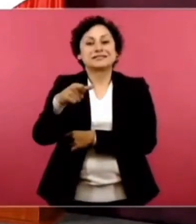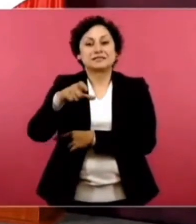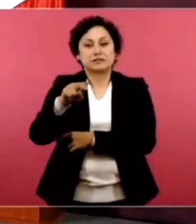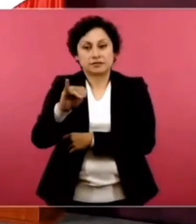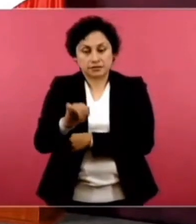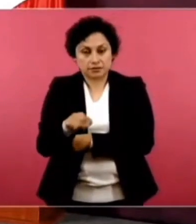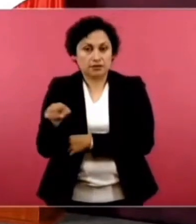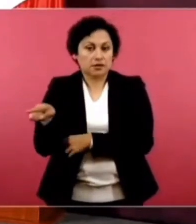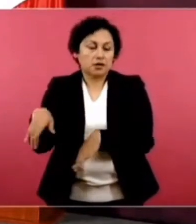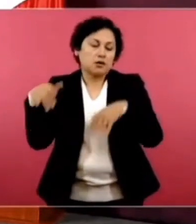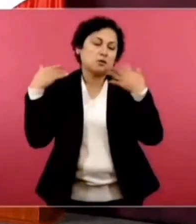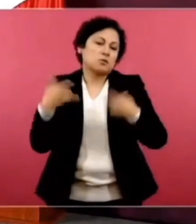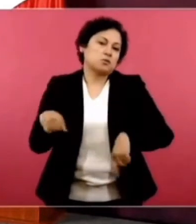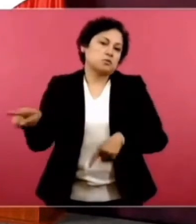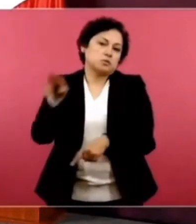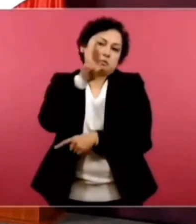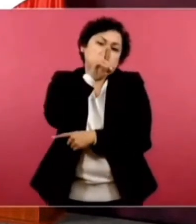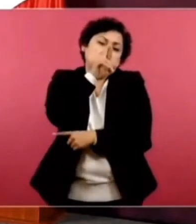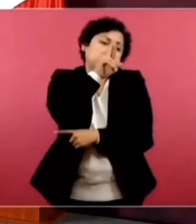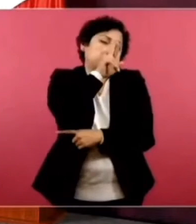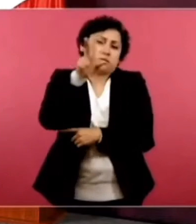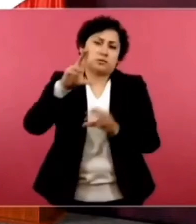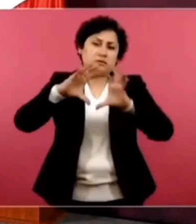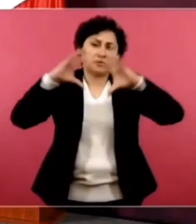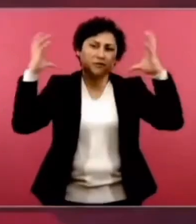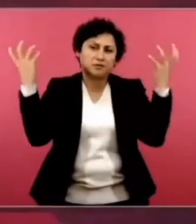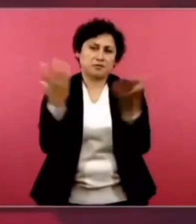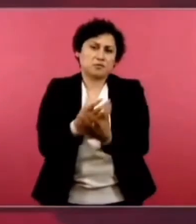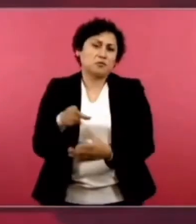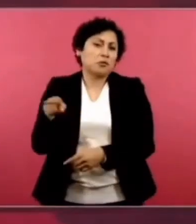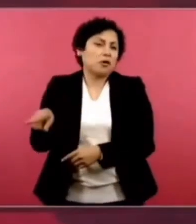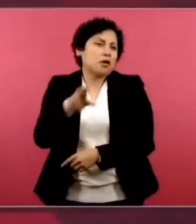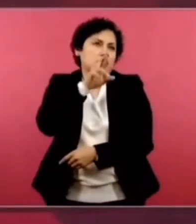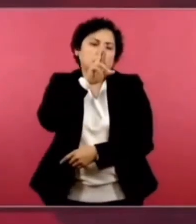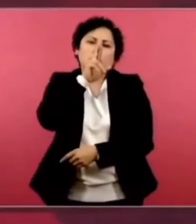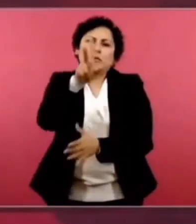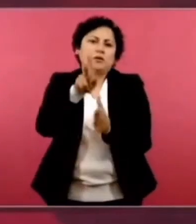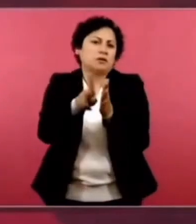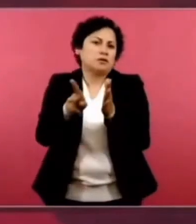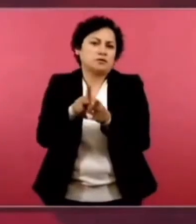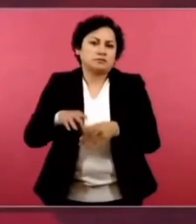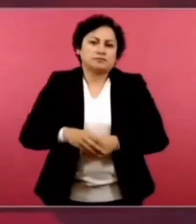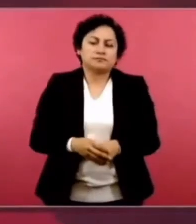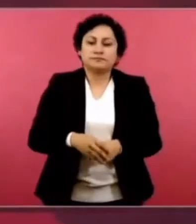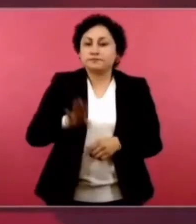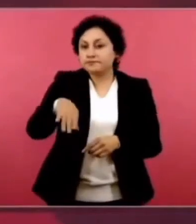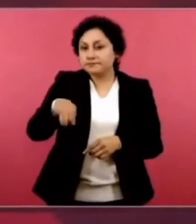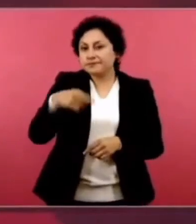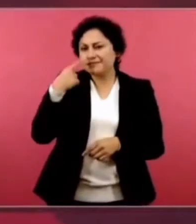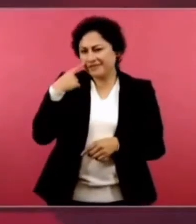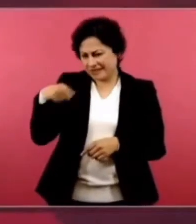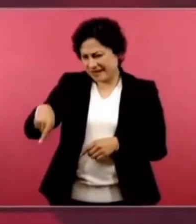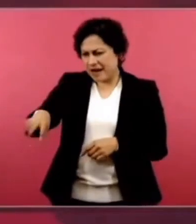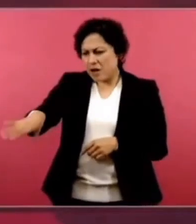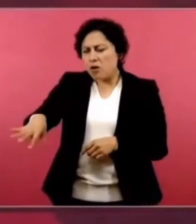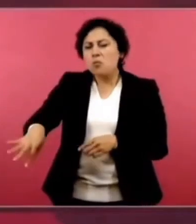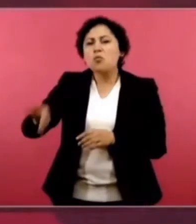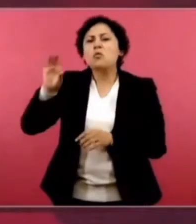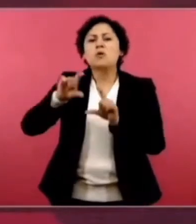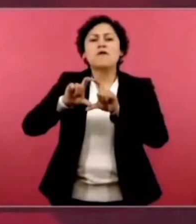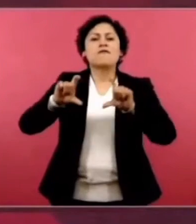han existido en el mundo. Que, por cierto, a ver si consigues una frase de él.